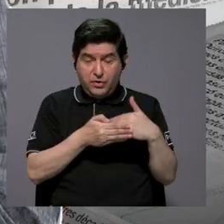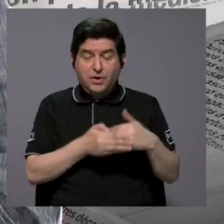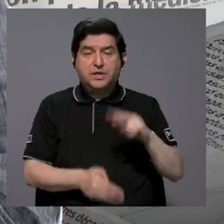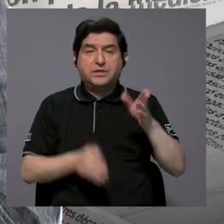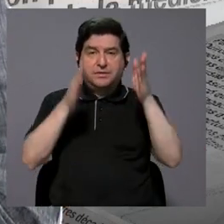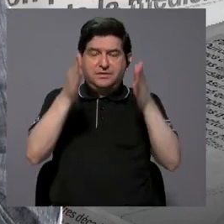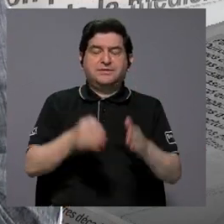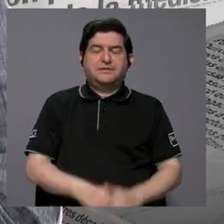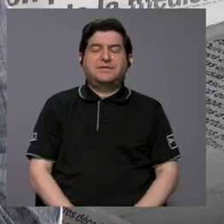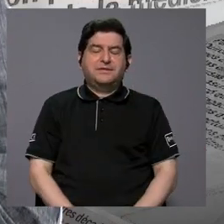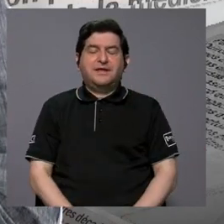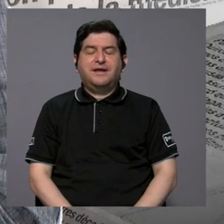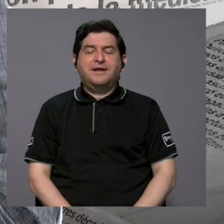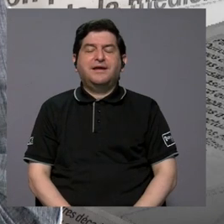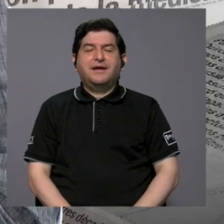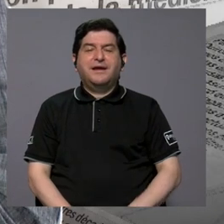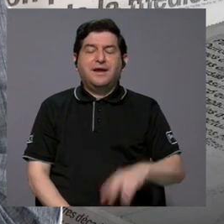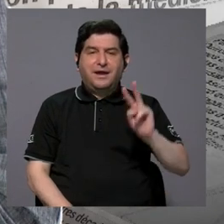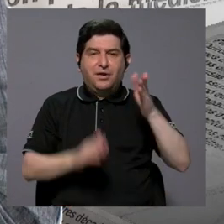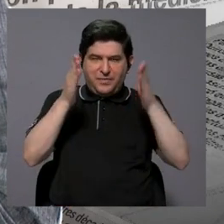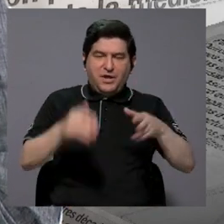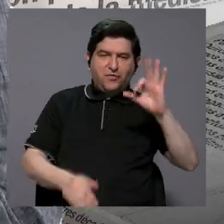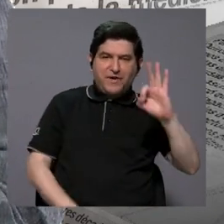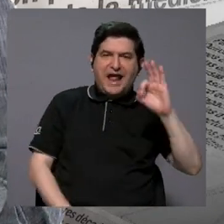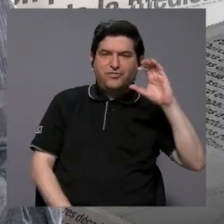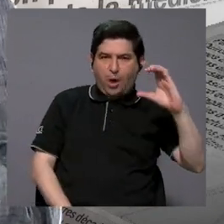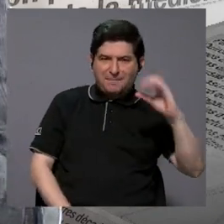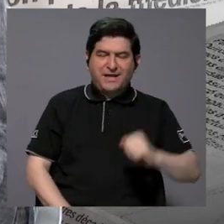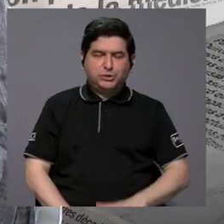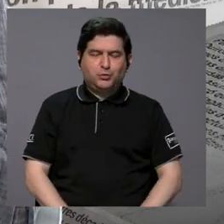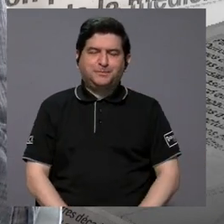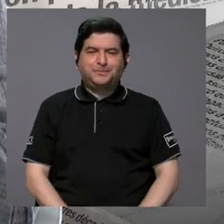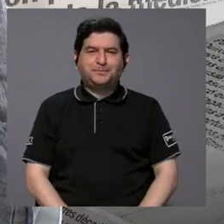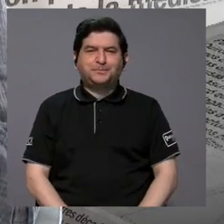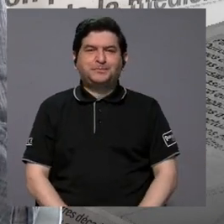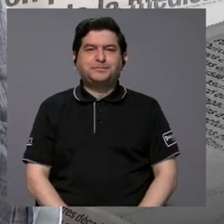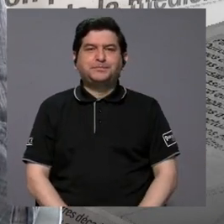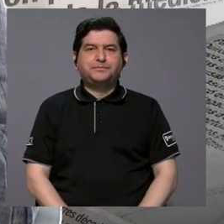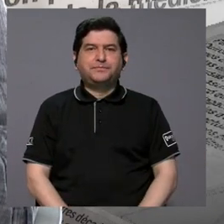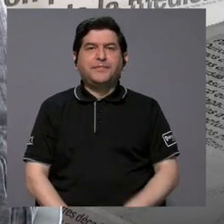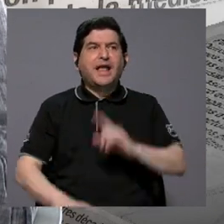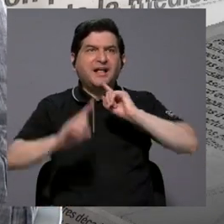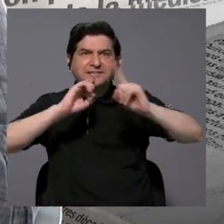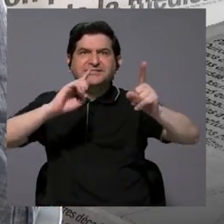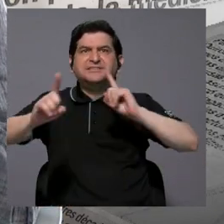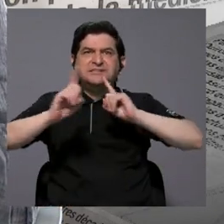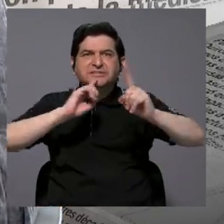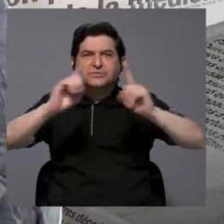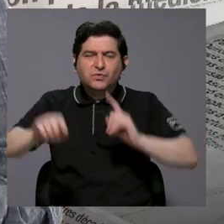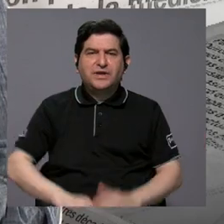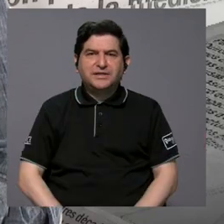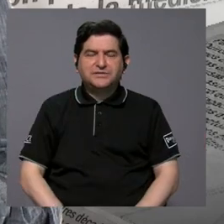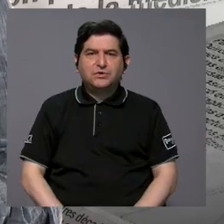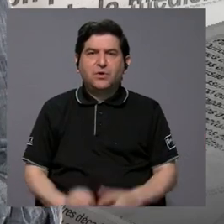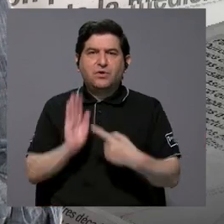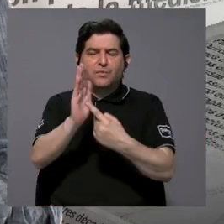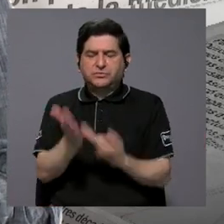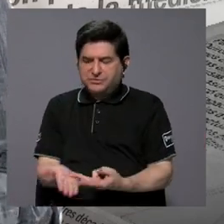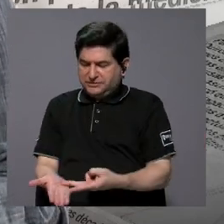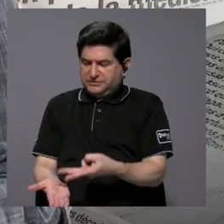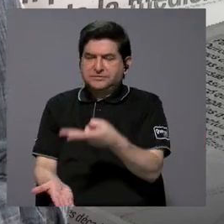colega Camacho, es también esta divulgación, esta puesta en valor